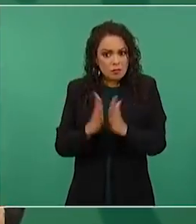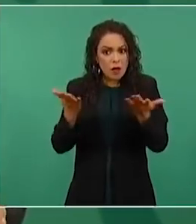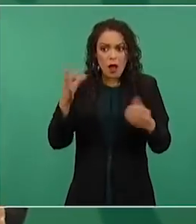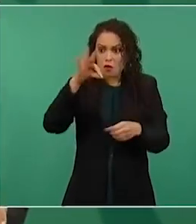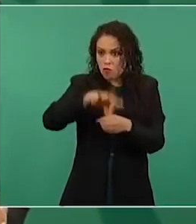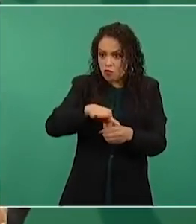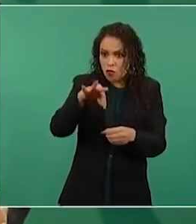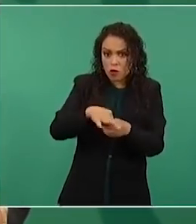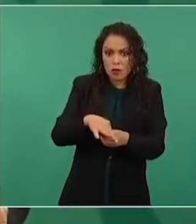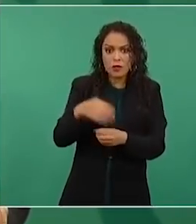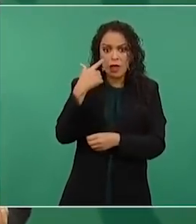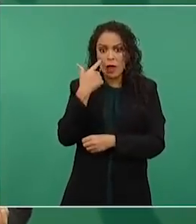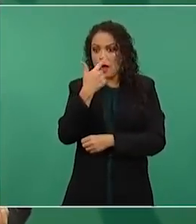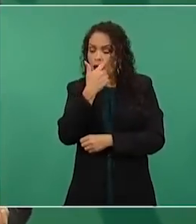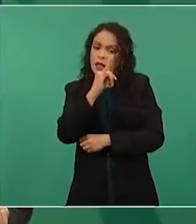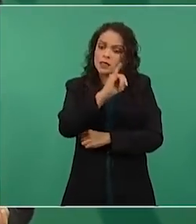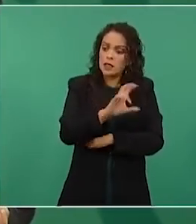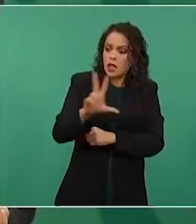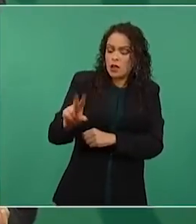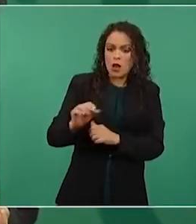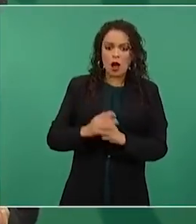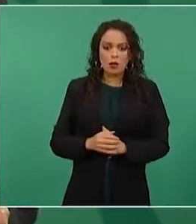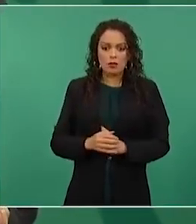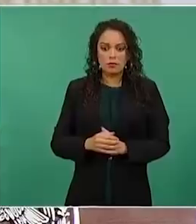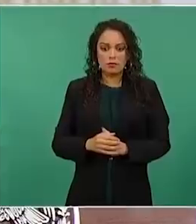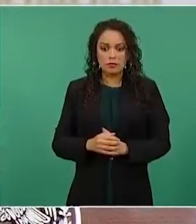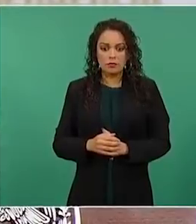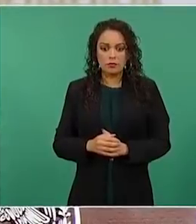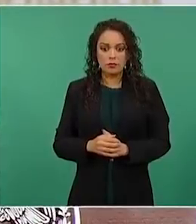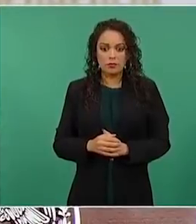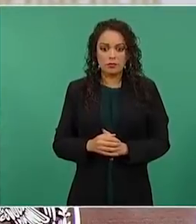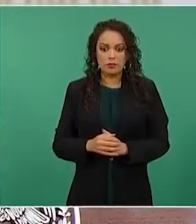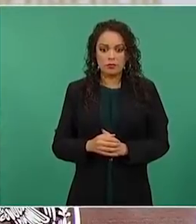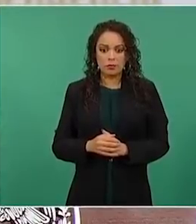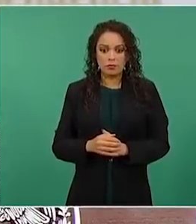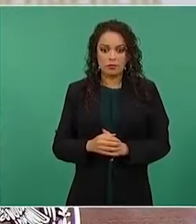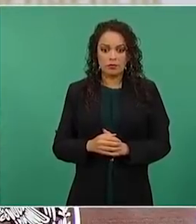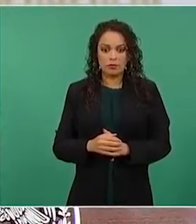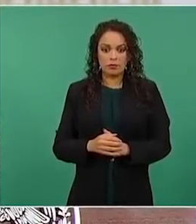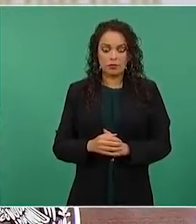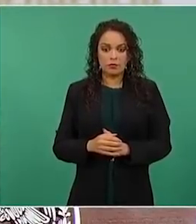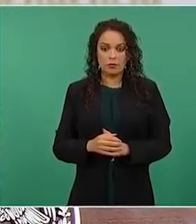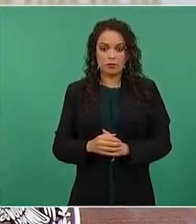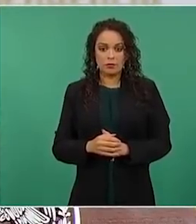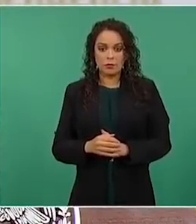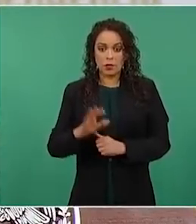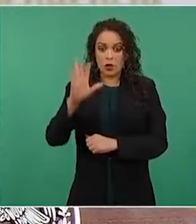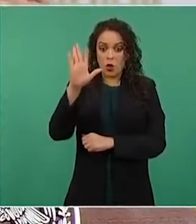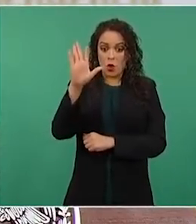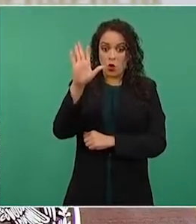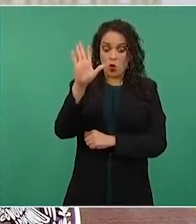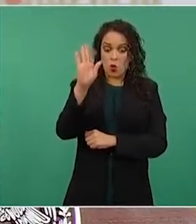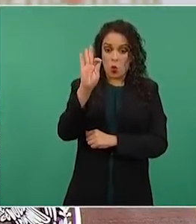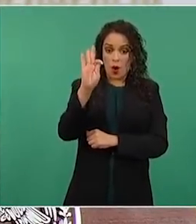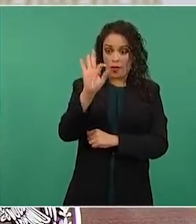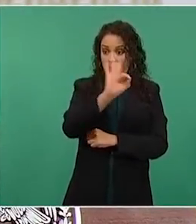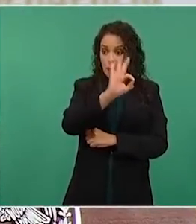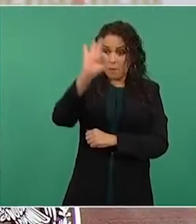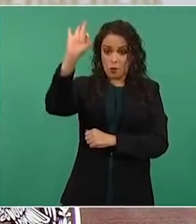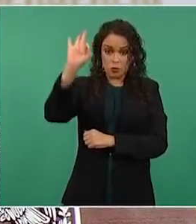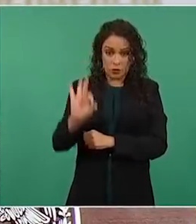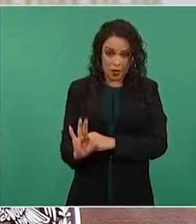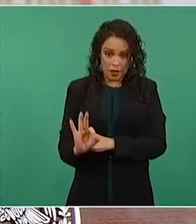Y aunque no se llegue al 40 por ciento de votación, porque van a bloquear